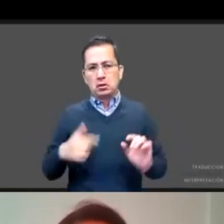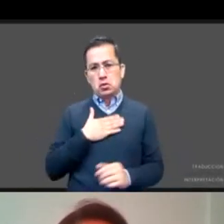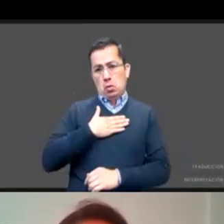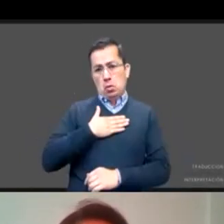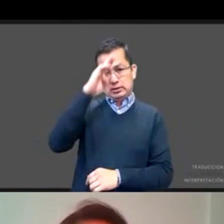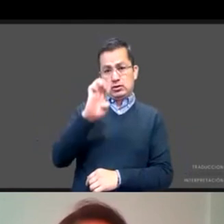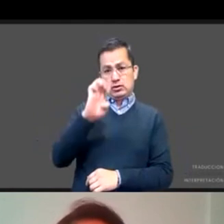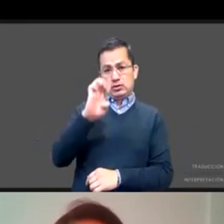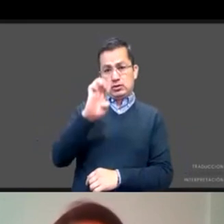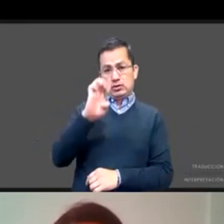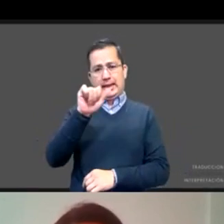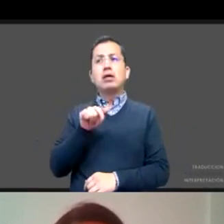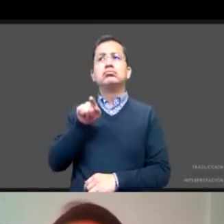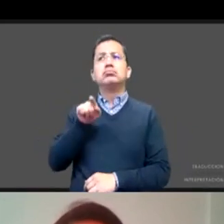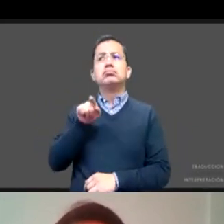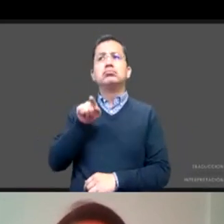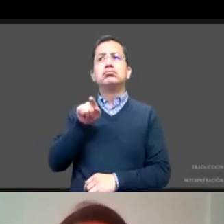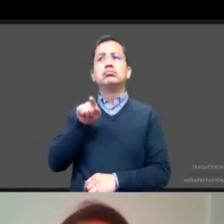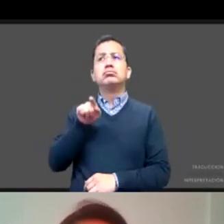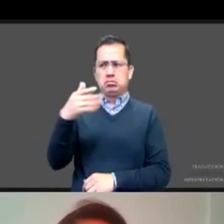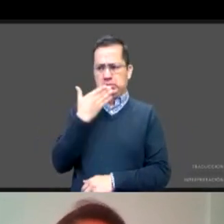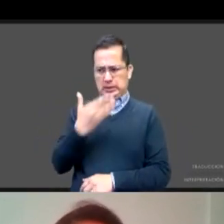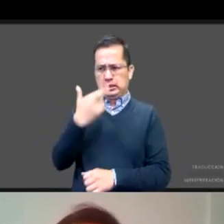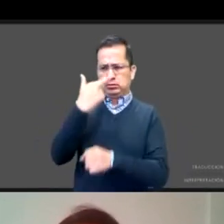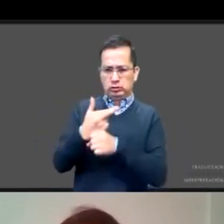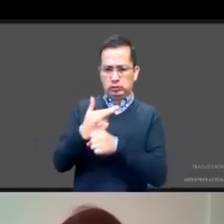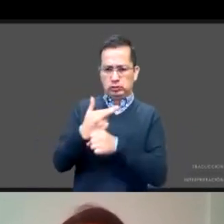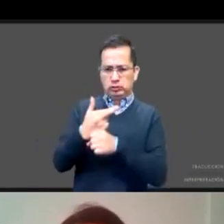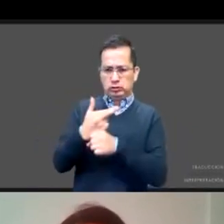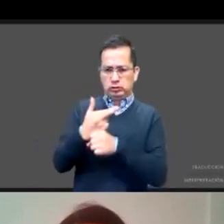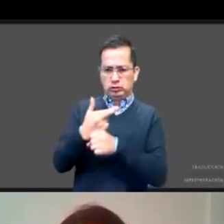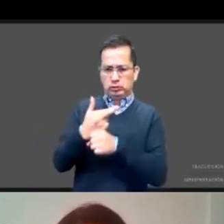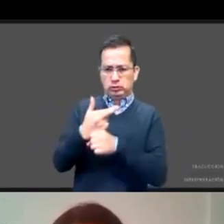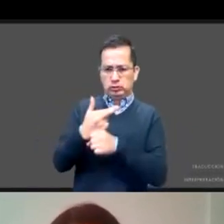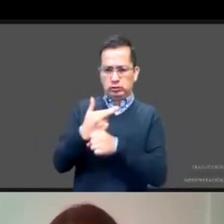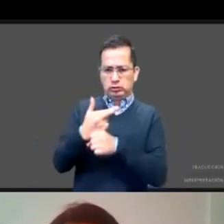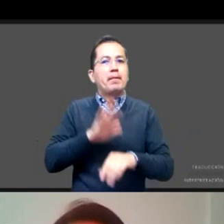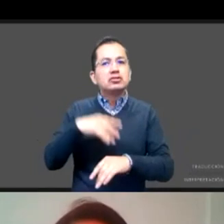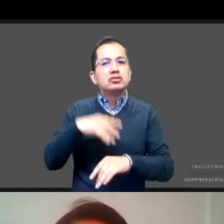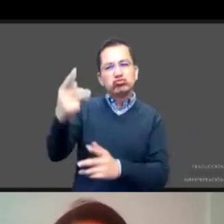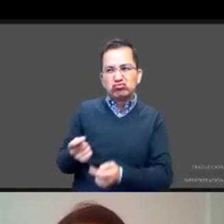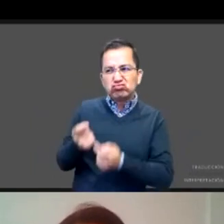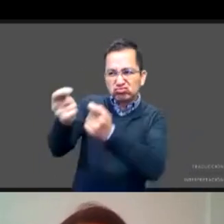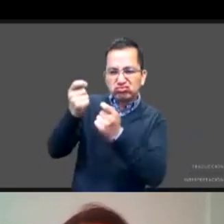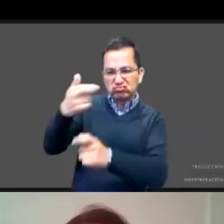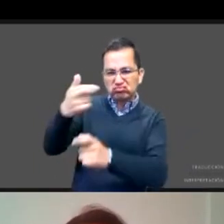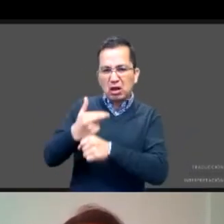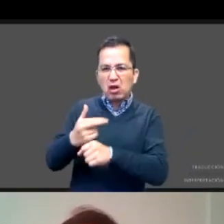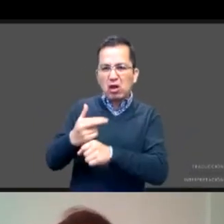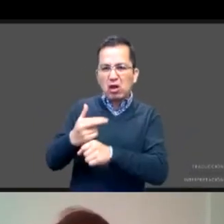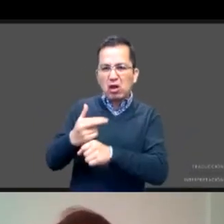darle un poco más de herramientas y, por supuesto, continuaremos aterrizando o se continuará aterrizando en lo municipal